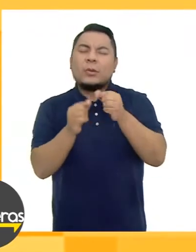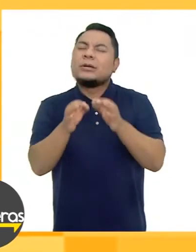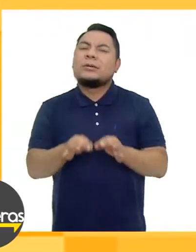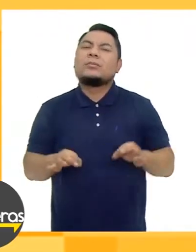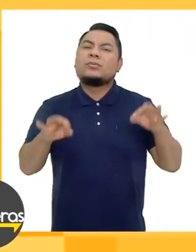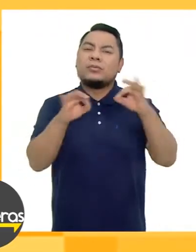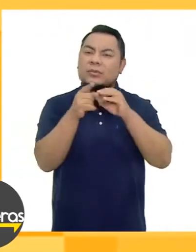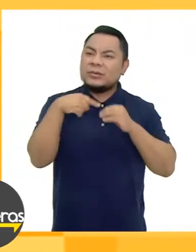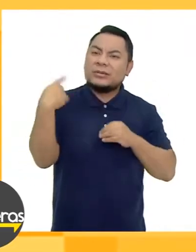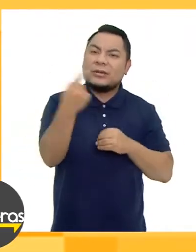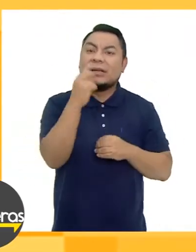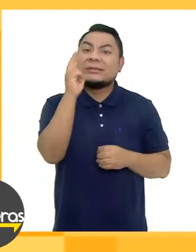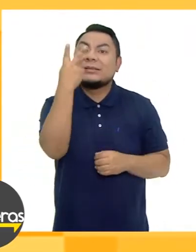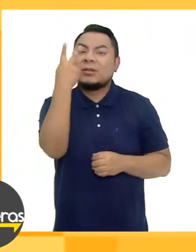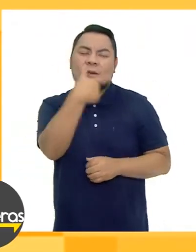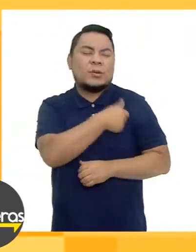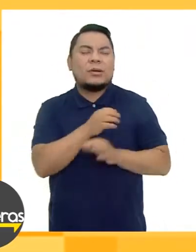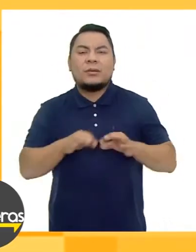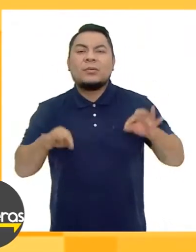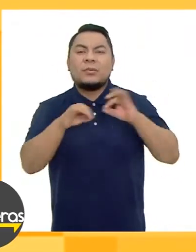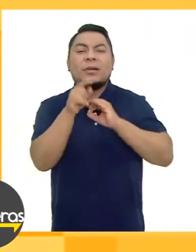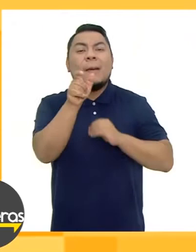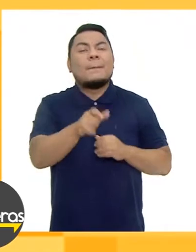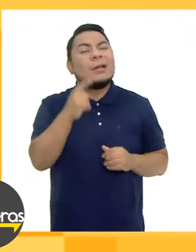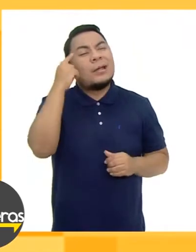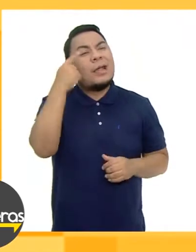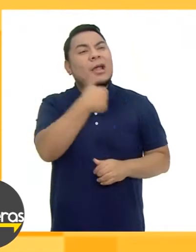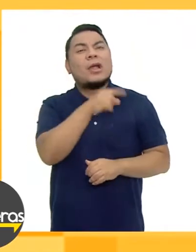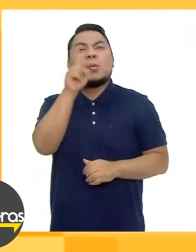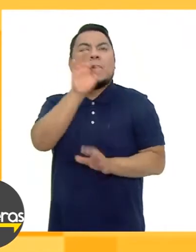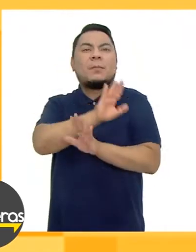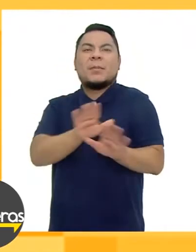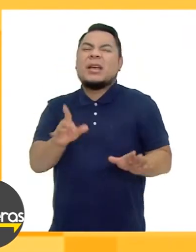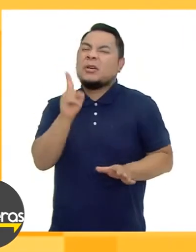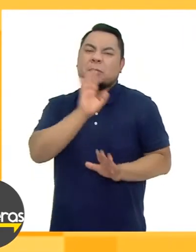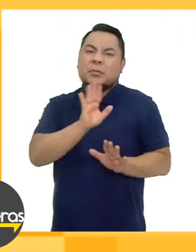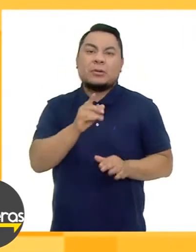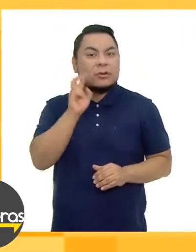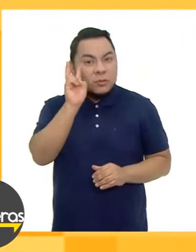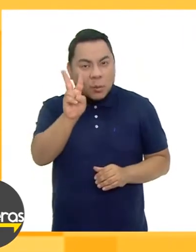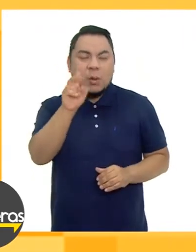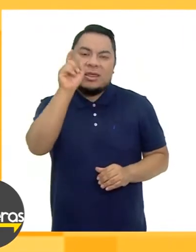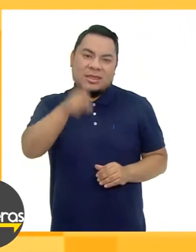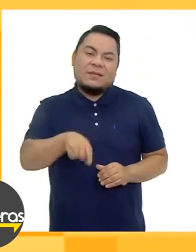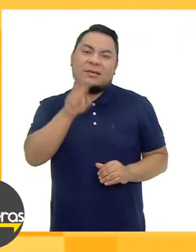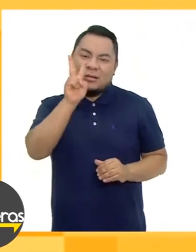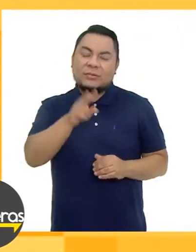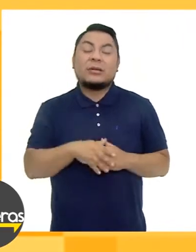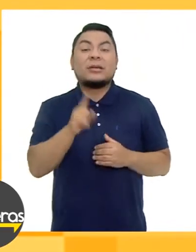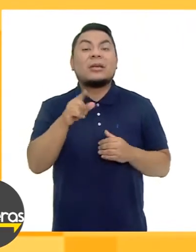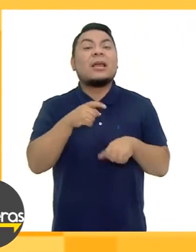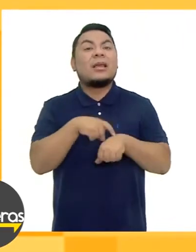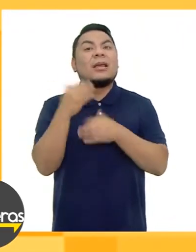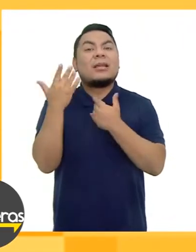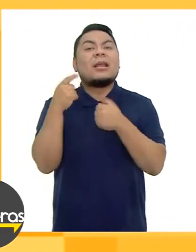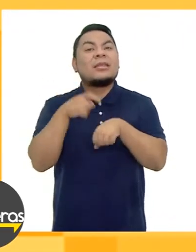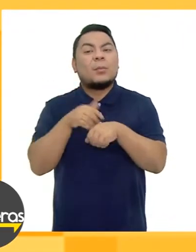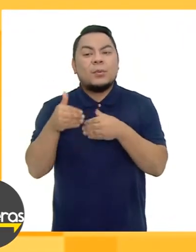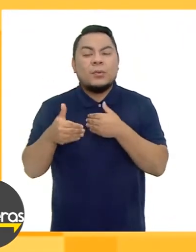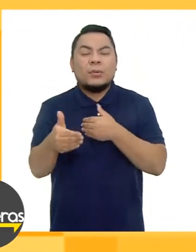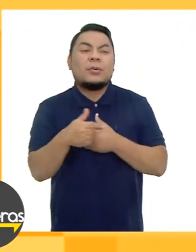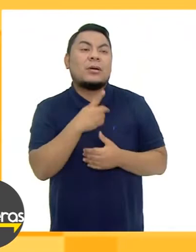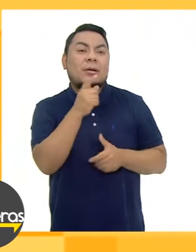importantísimo que reciban la segunda dosis Hay gente que cree que con una es suficiente No, tienen que ser las dos Y tienen que esperar un tiempo